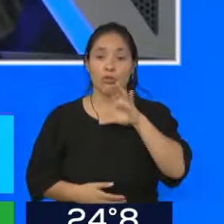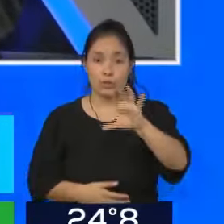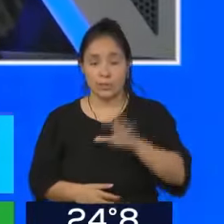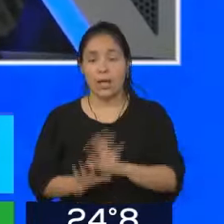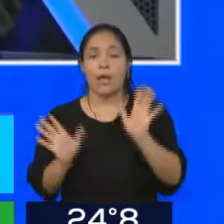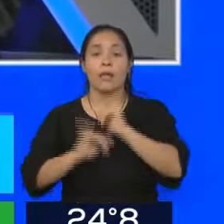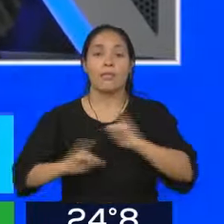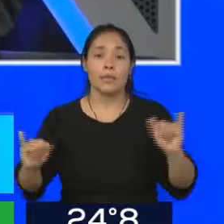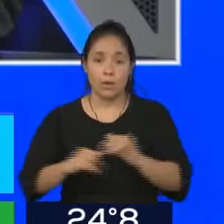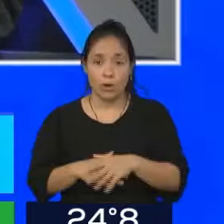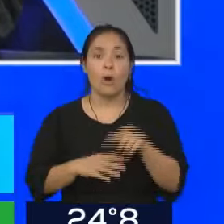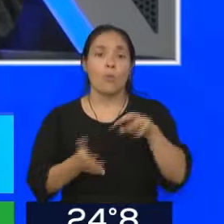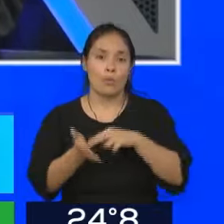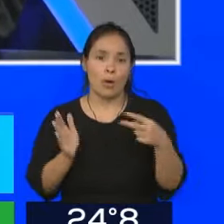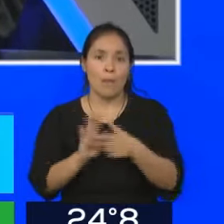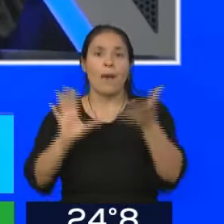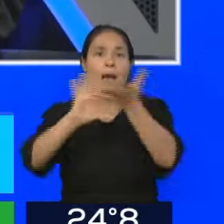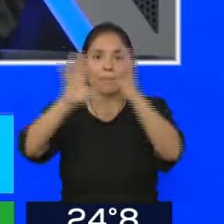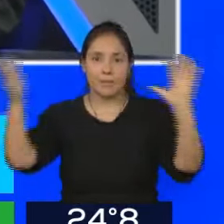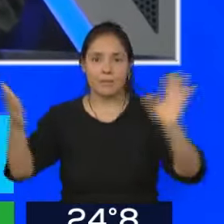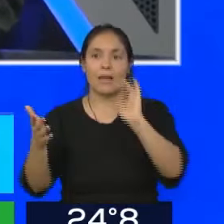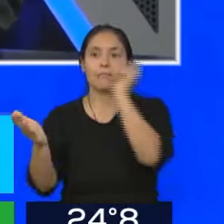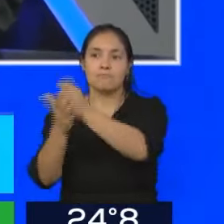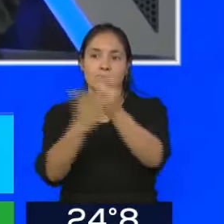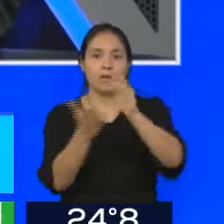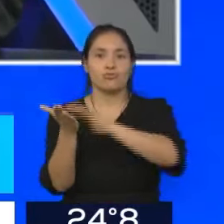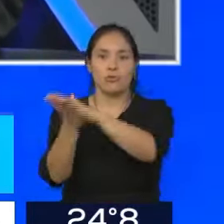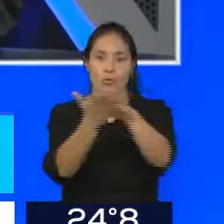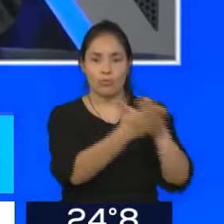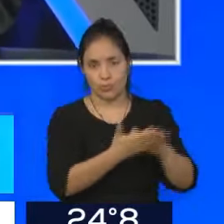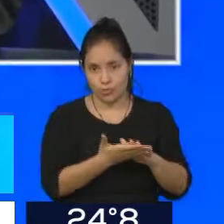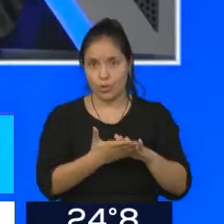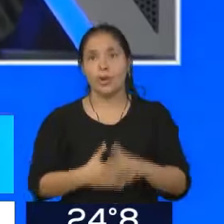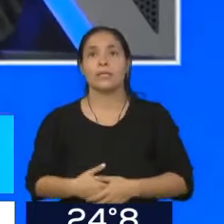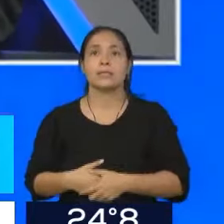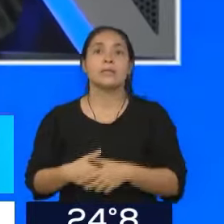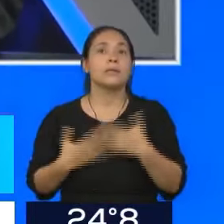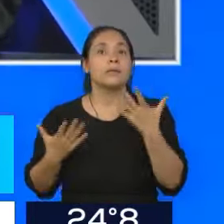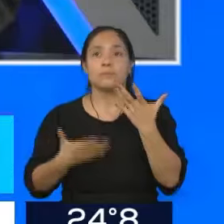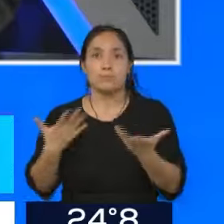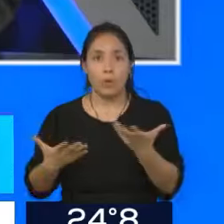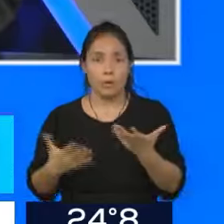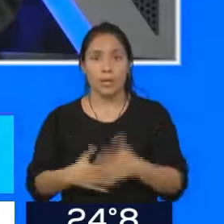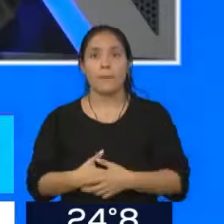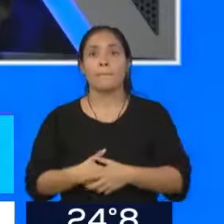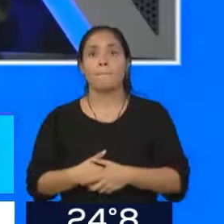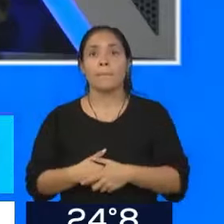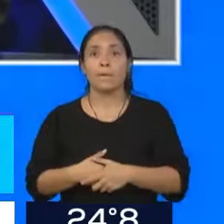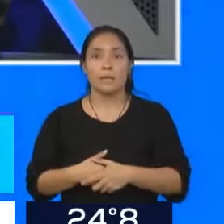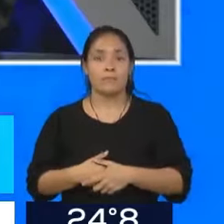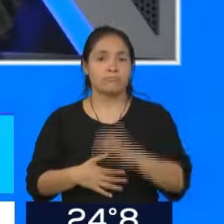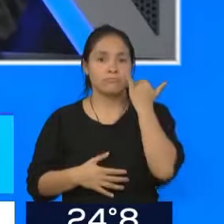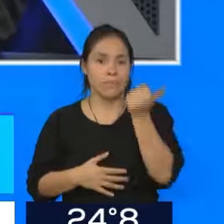ir a enmendar algunos problemas ambientales que pueda llegar a generar la actividad petrolera. Esto viene a cuento de algo que nosotros te venimos